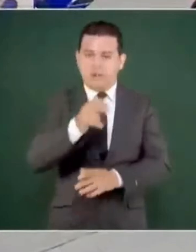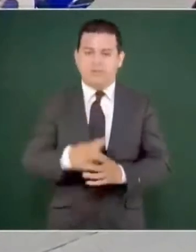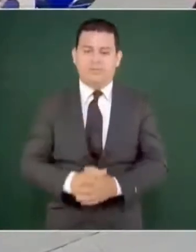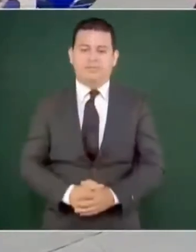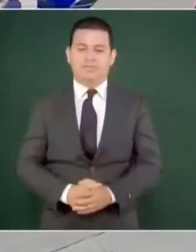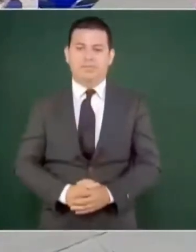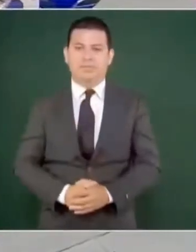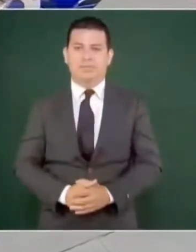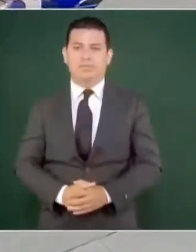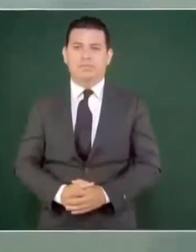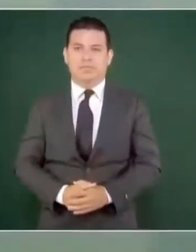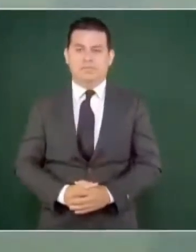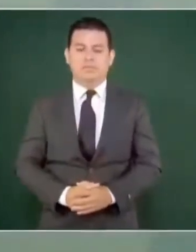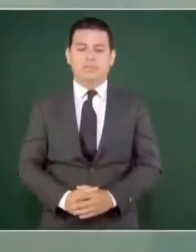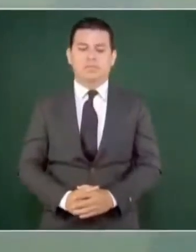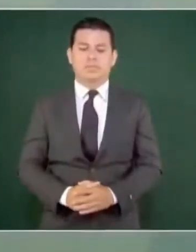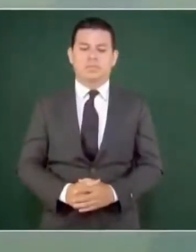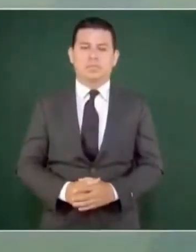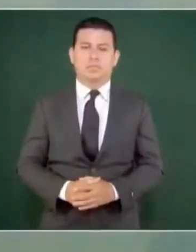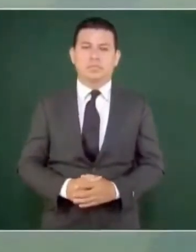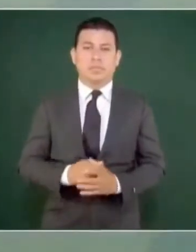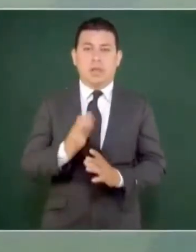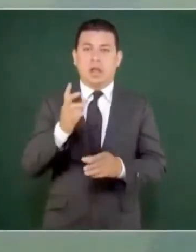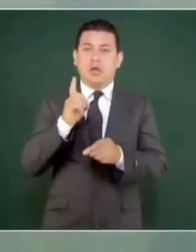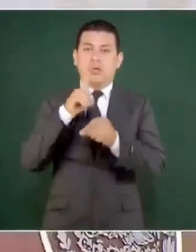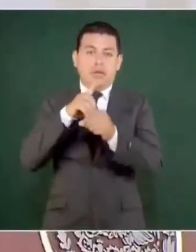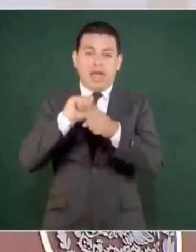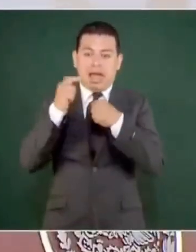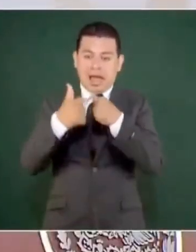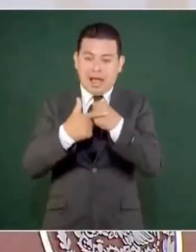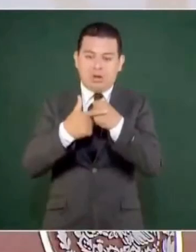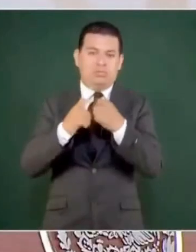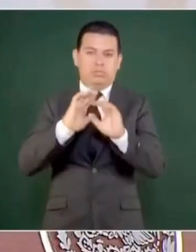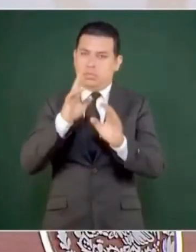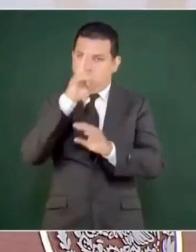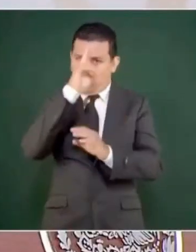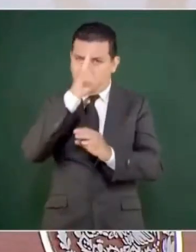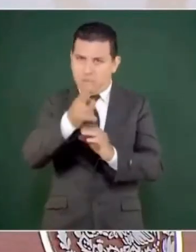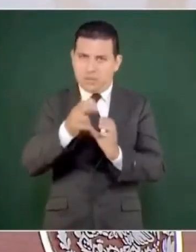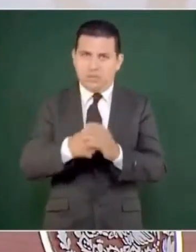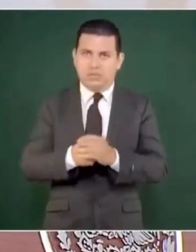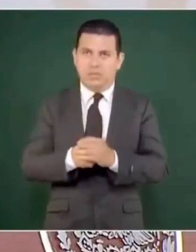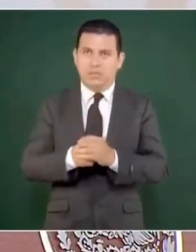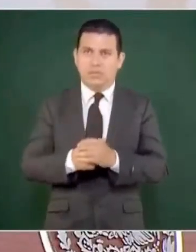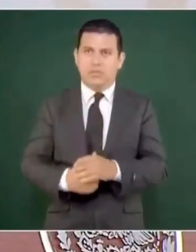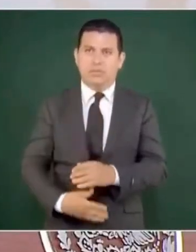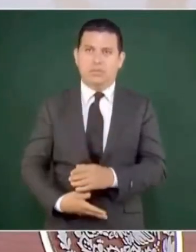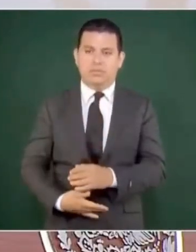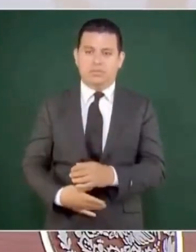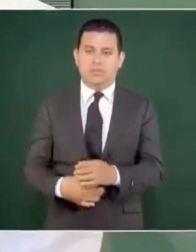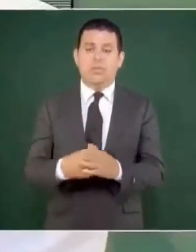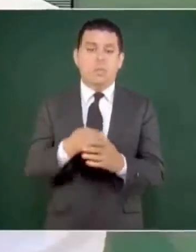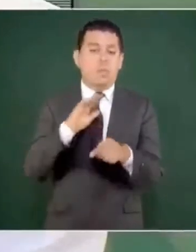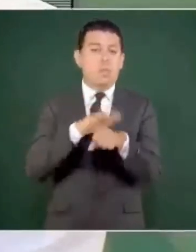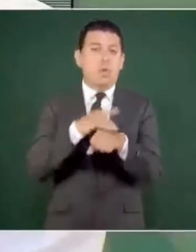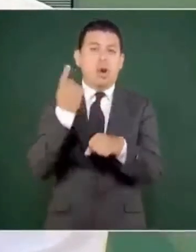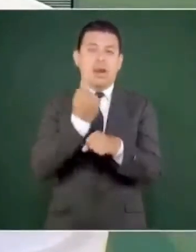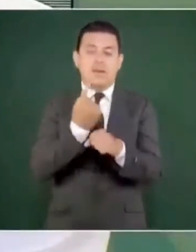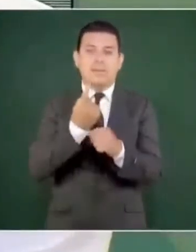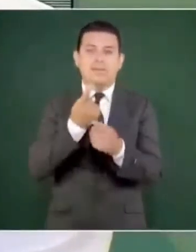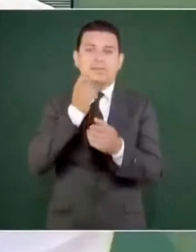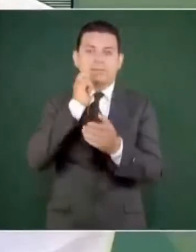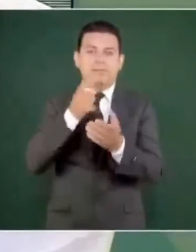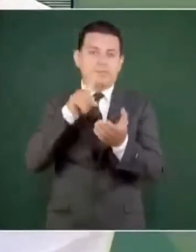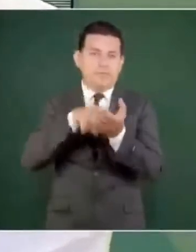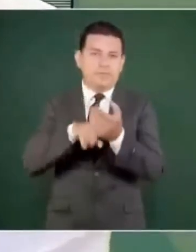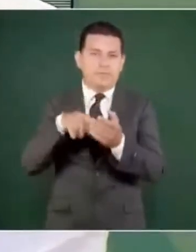Se prohíbe la condonación de impuestos, porque por encima de la autoridad